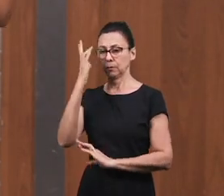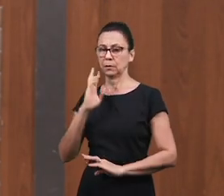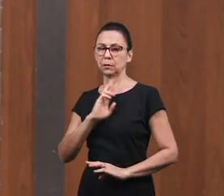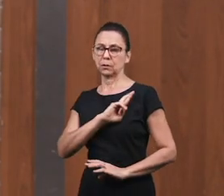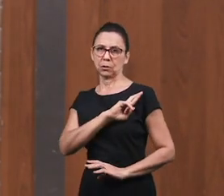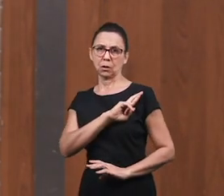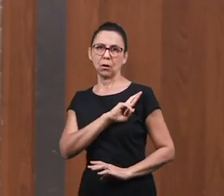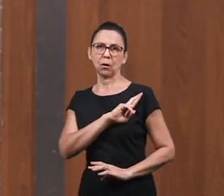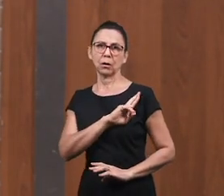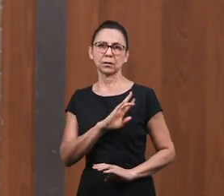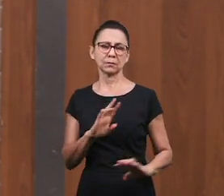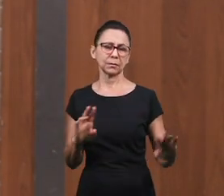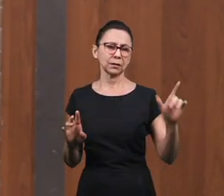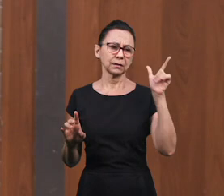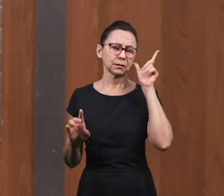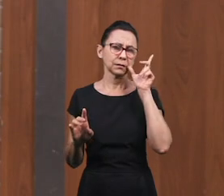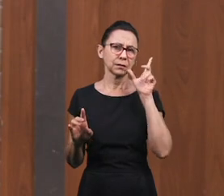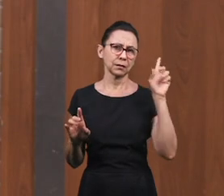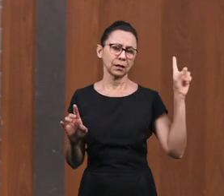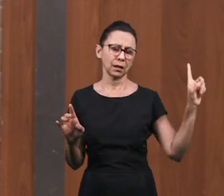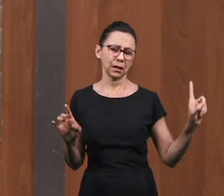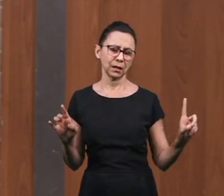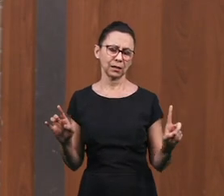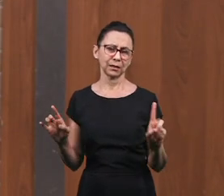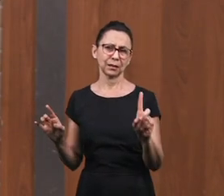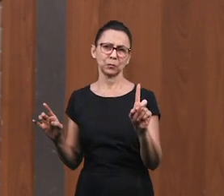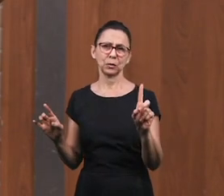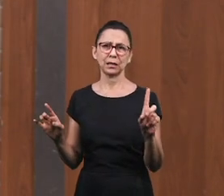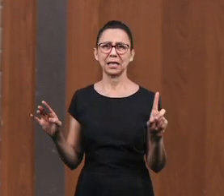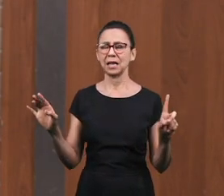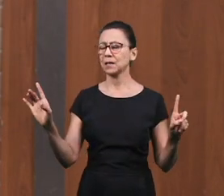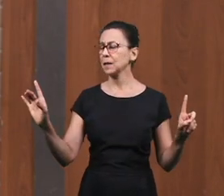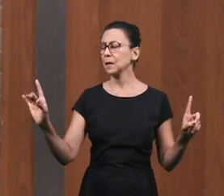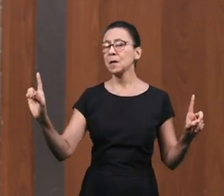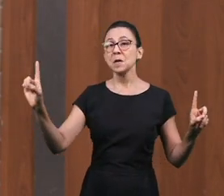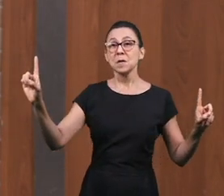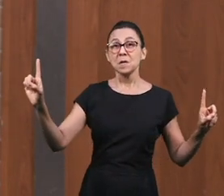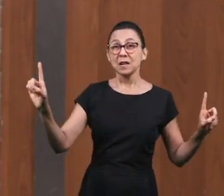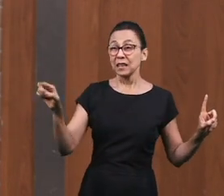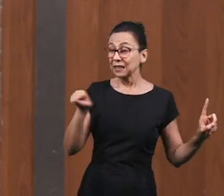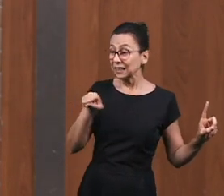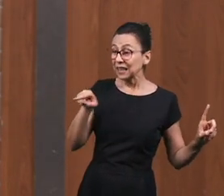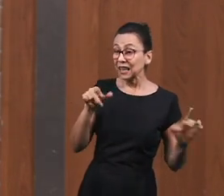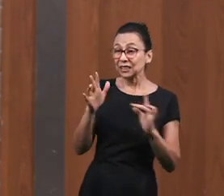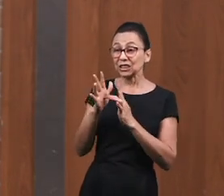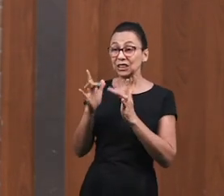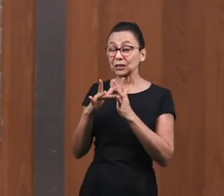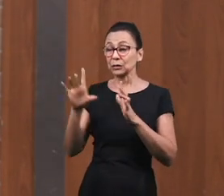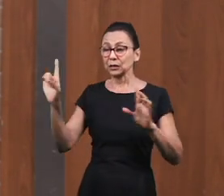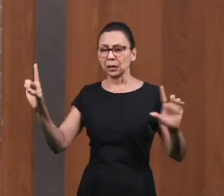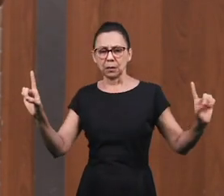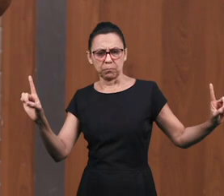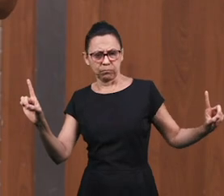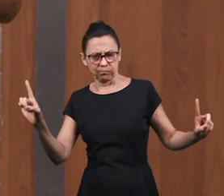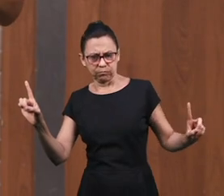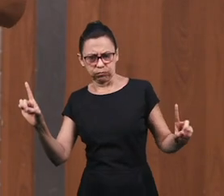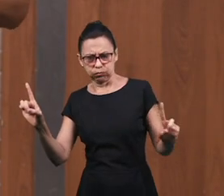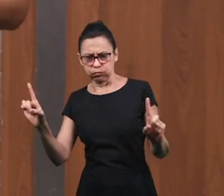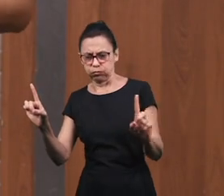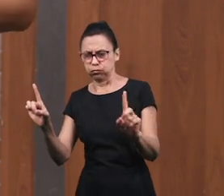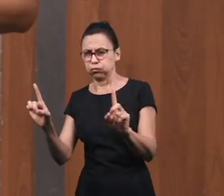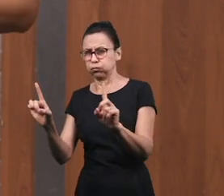religiosos Pero aquella mujer Nada la detuvo Aunque a las personas No les